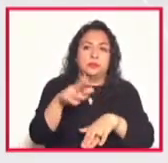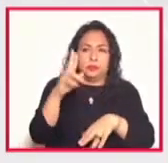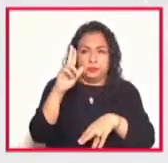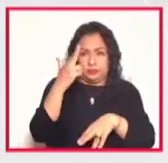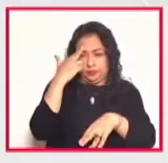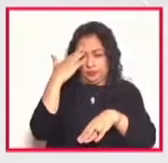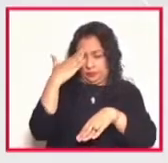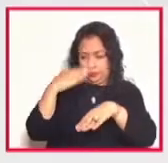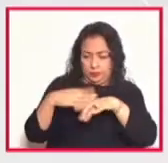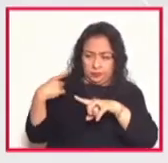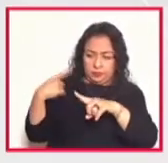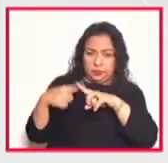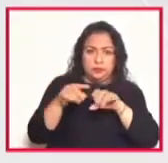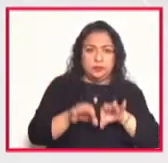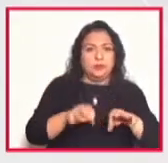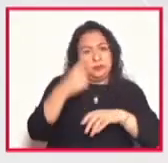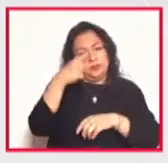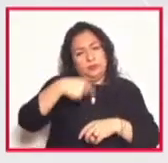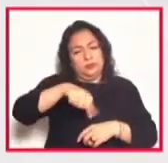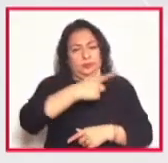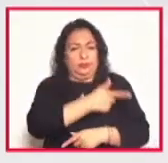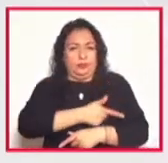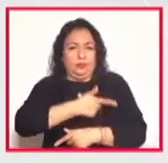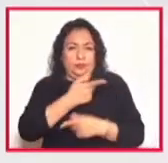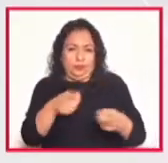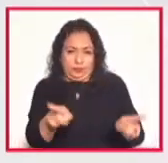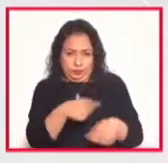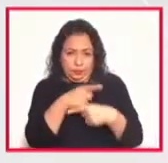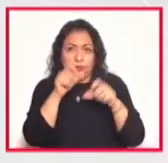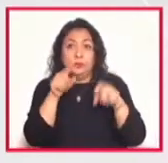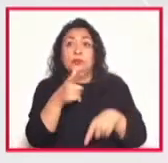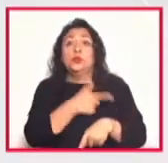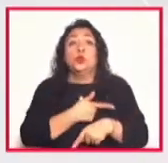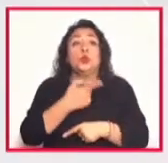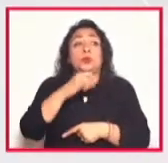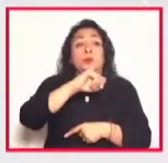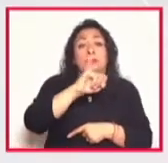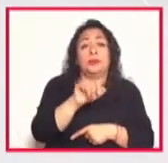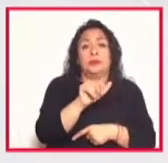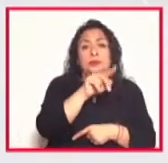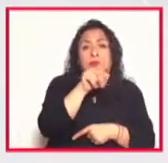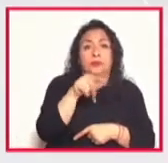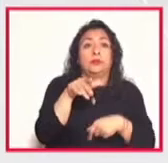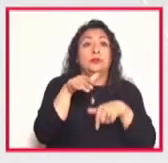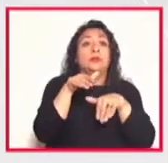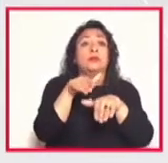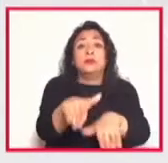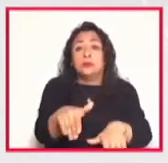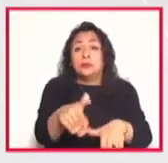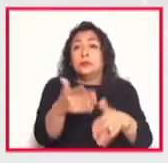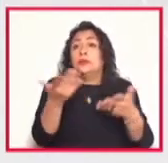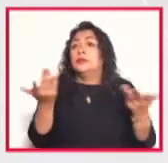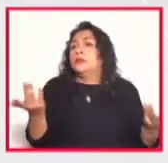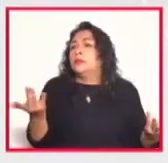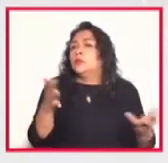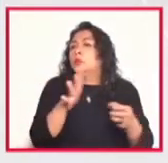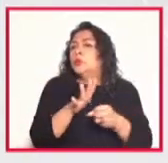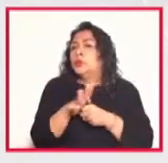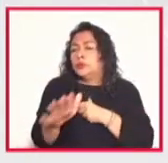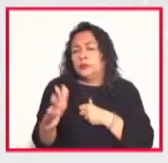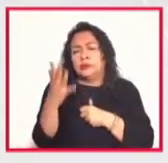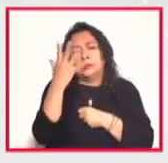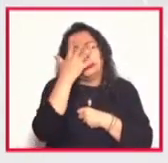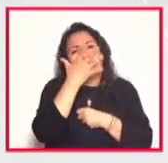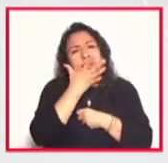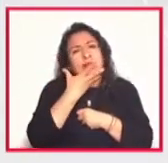importante para todos los que nos gusta la música y para todos los que nos gusta el jazz y tiene que ver con el nada más y nada menos que el maravilloso